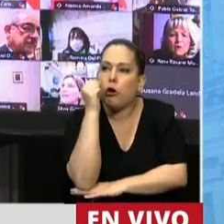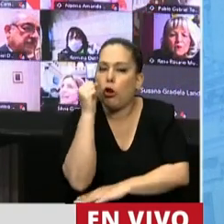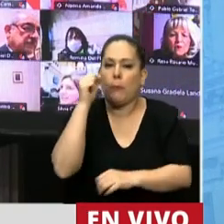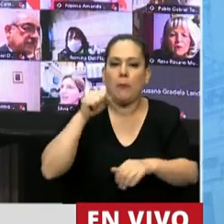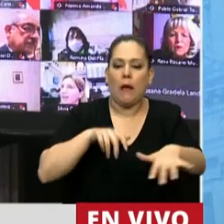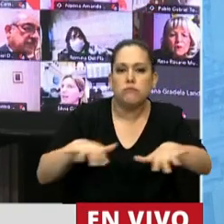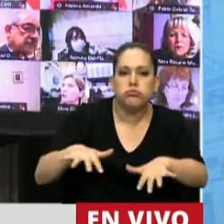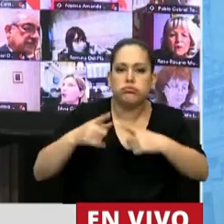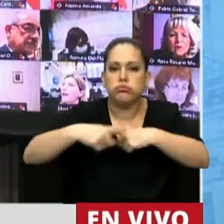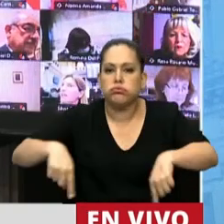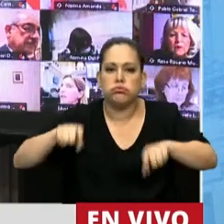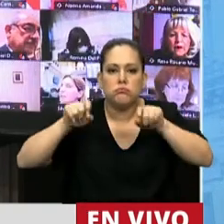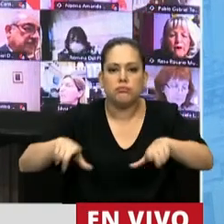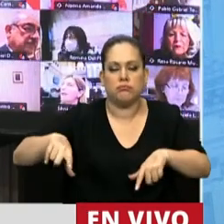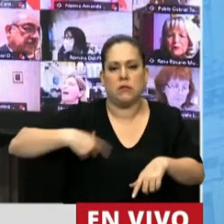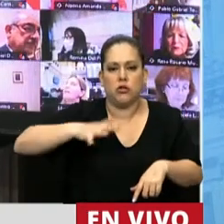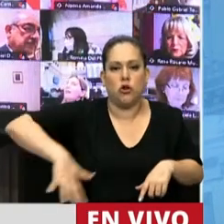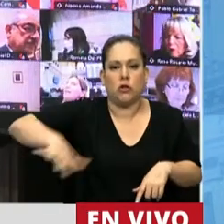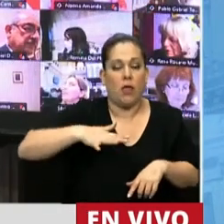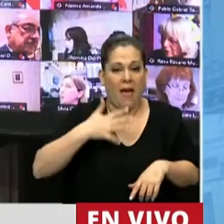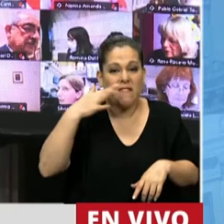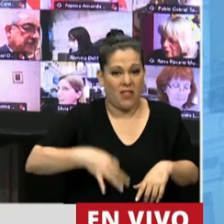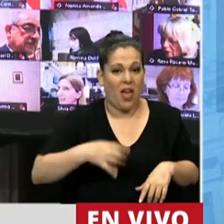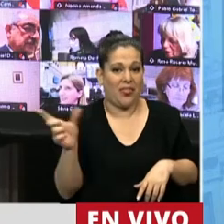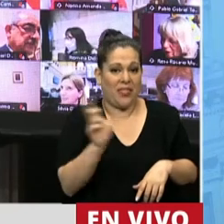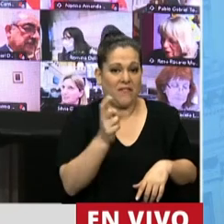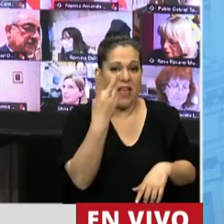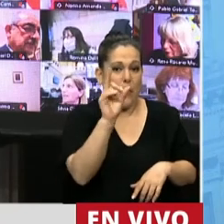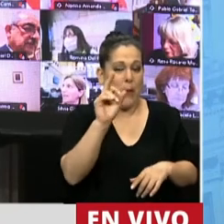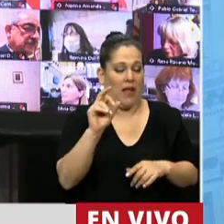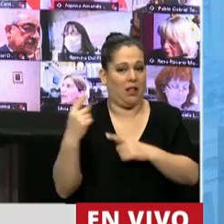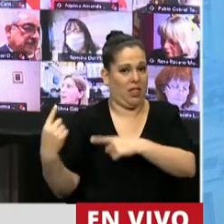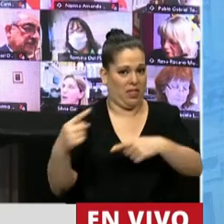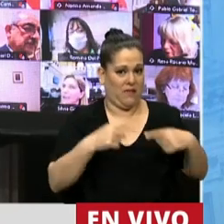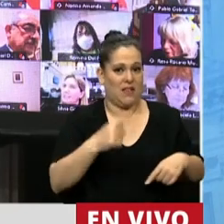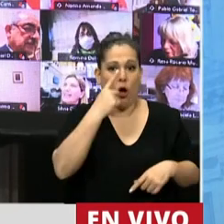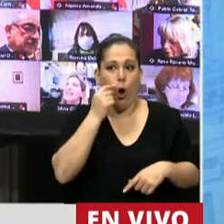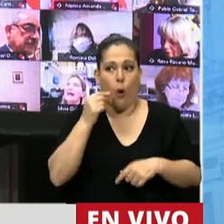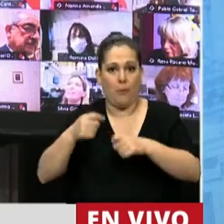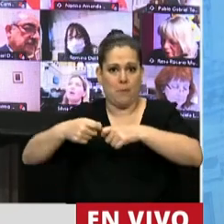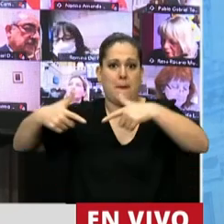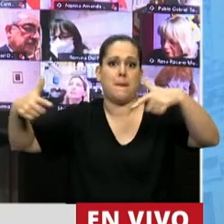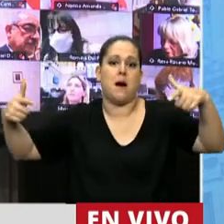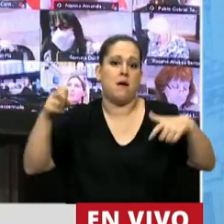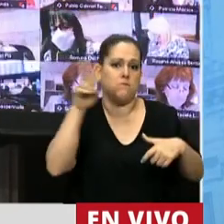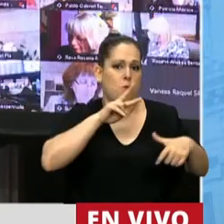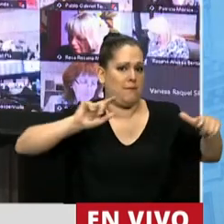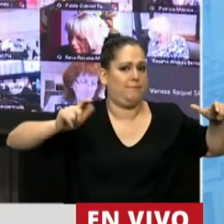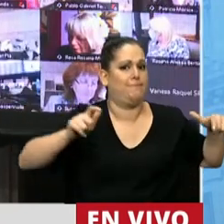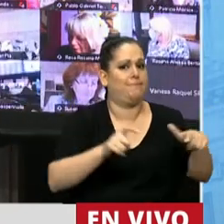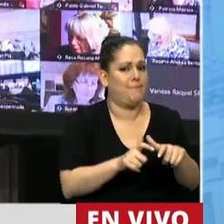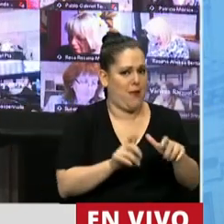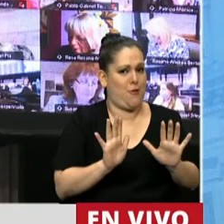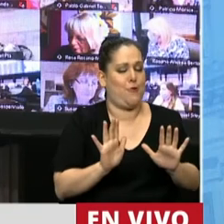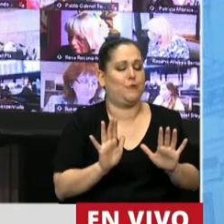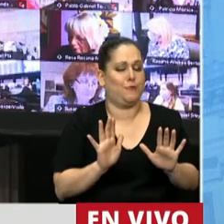Todavía nos separan más de 20 puntos de la participación en relación a los varones y en ambos casos es baja respecto a la participación